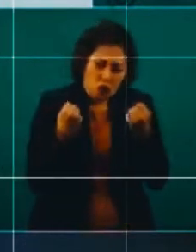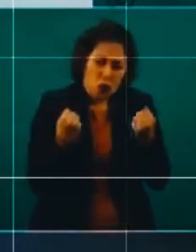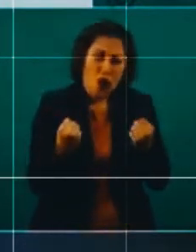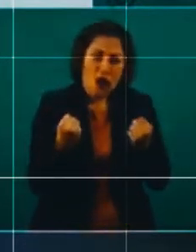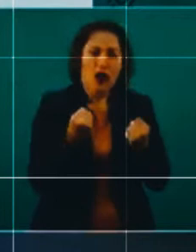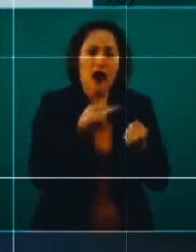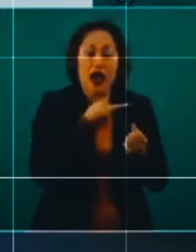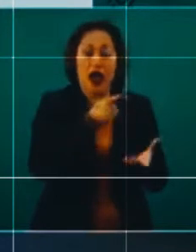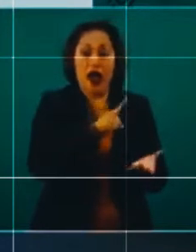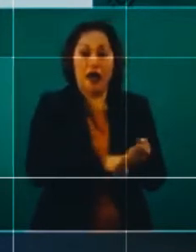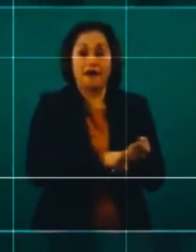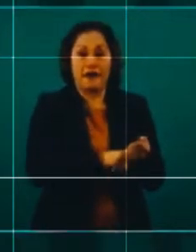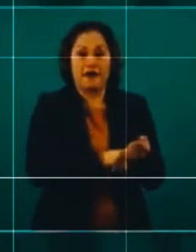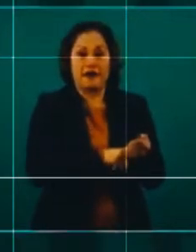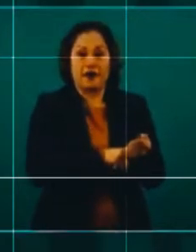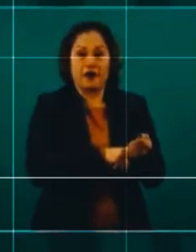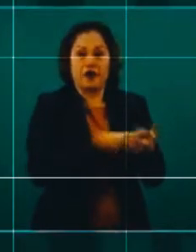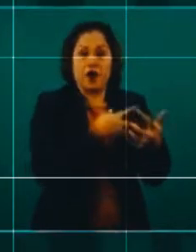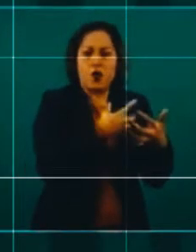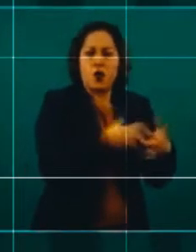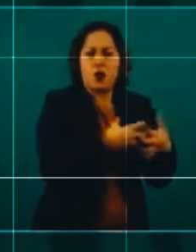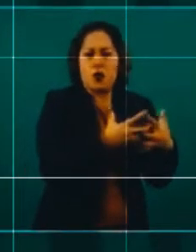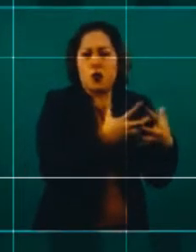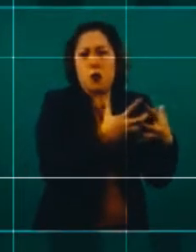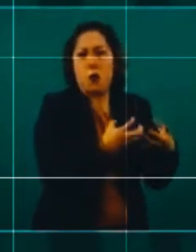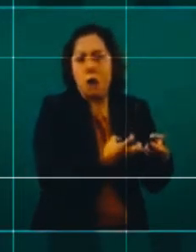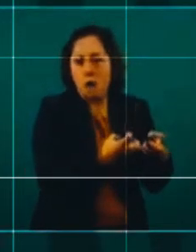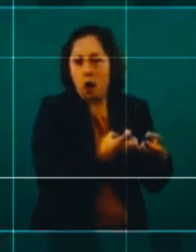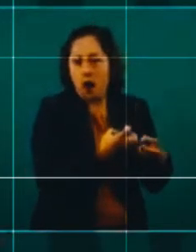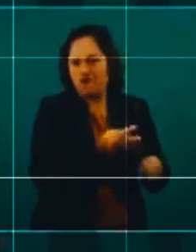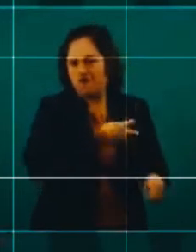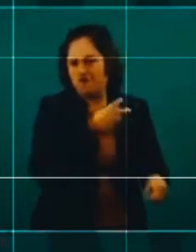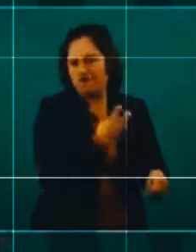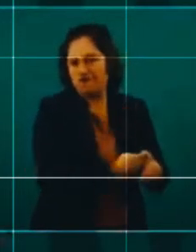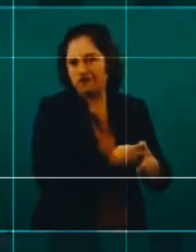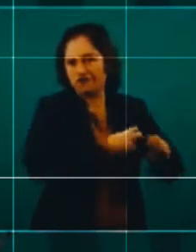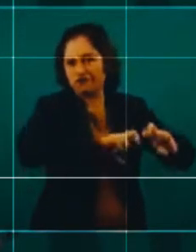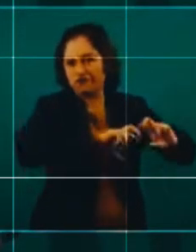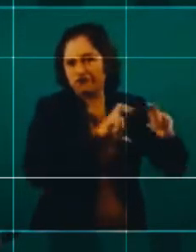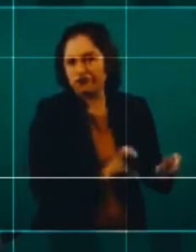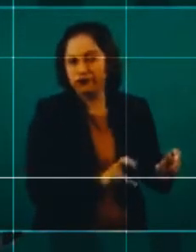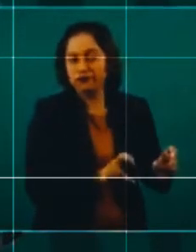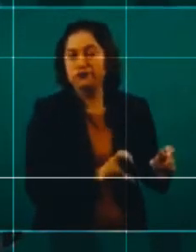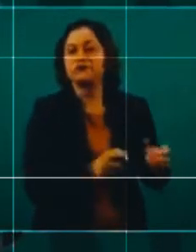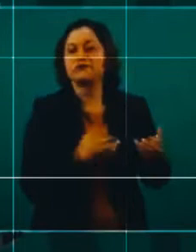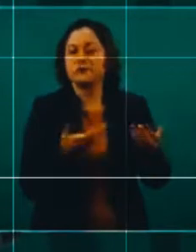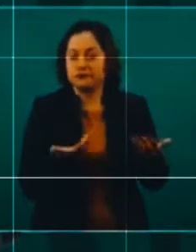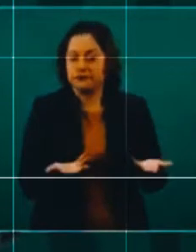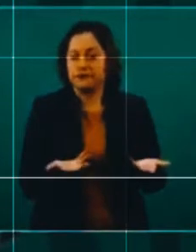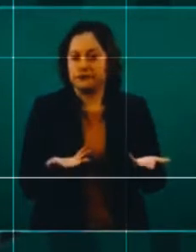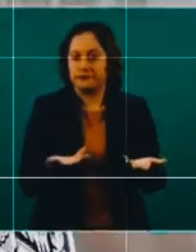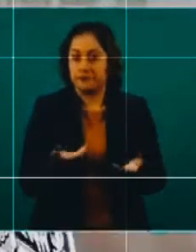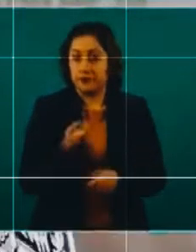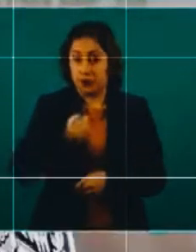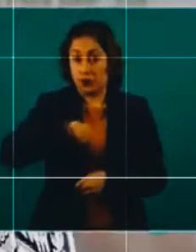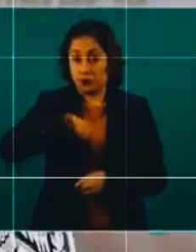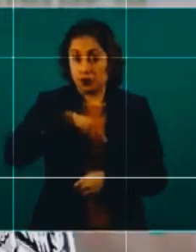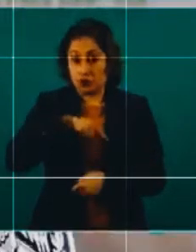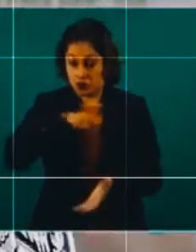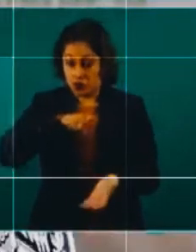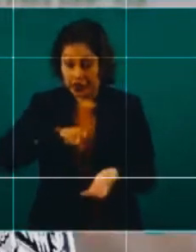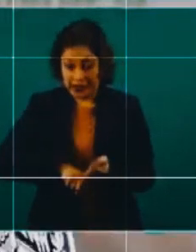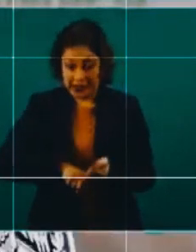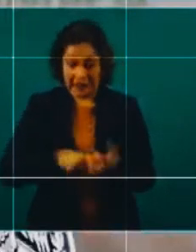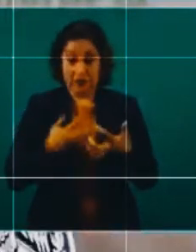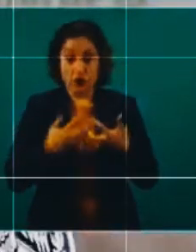y como nosotros tenemos, y esa fue una herencia que recibimos, tenemos gas que proviene precisamente